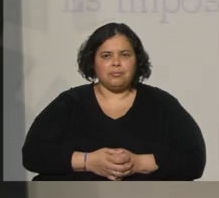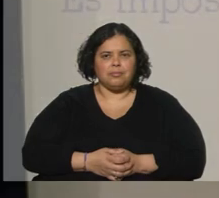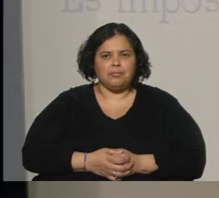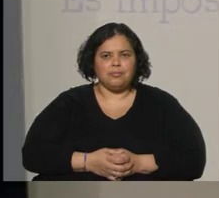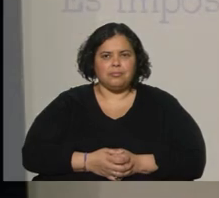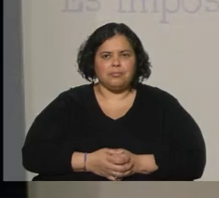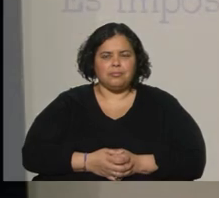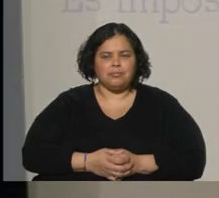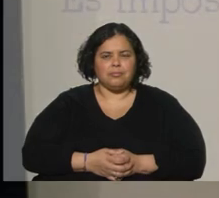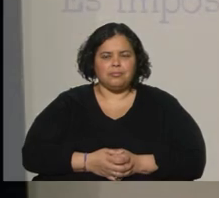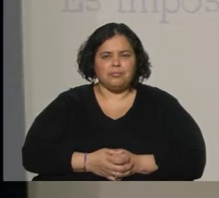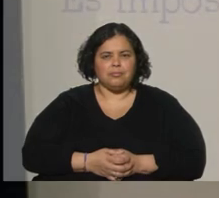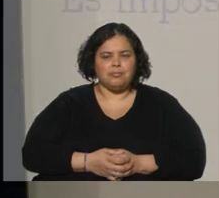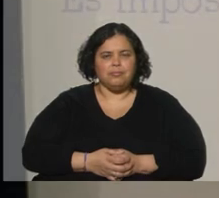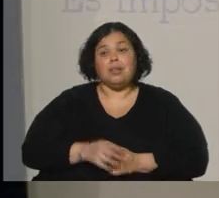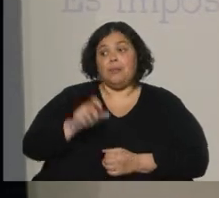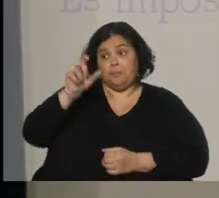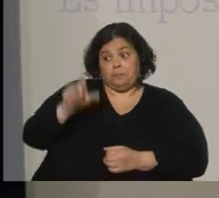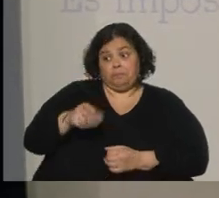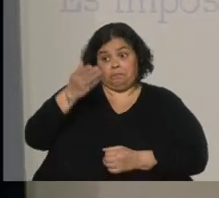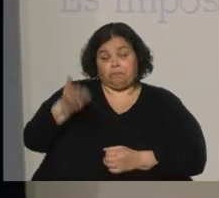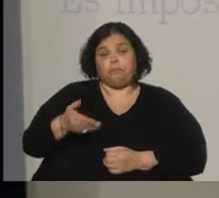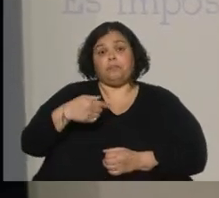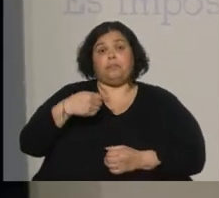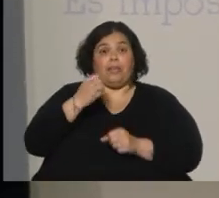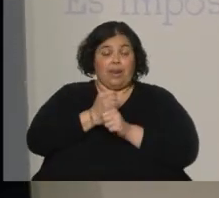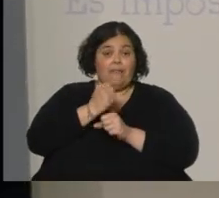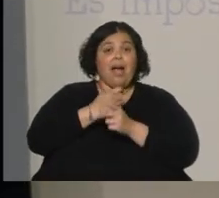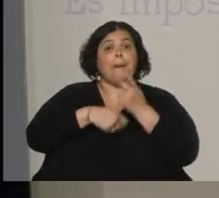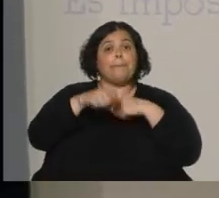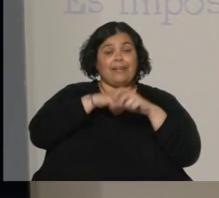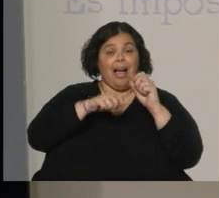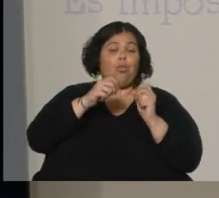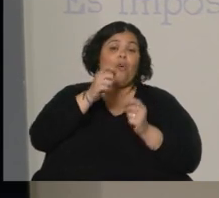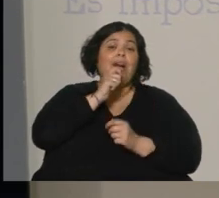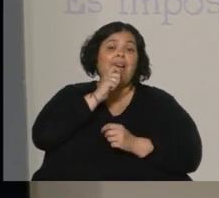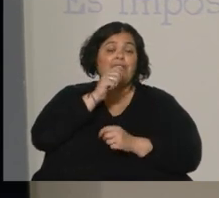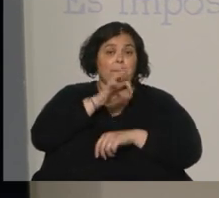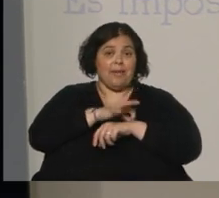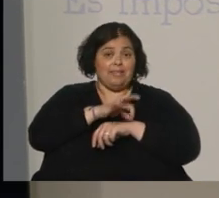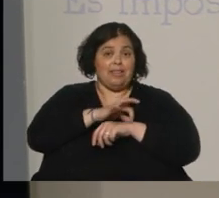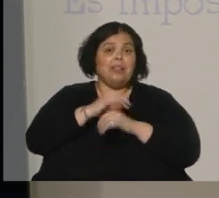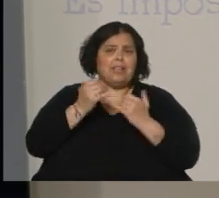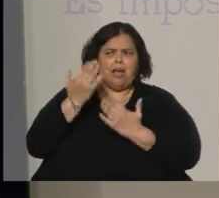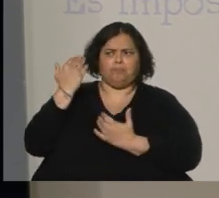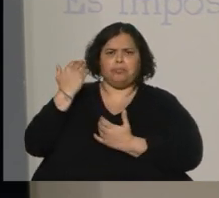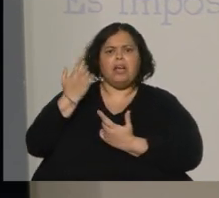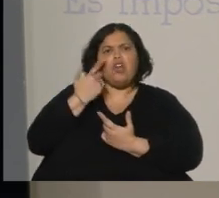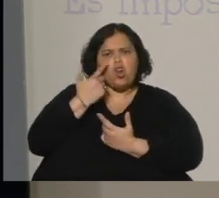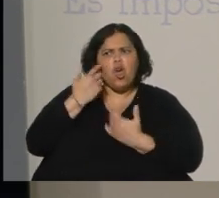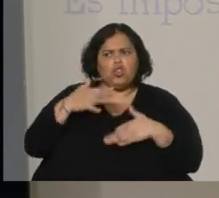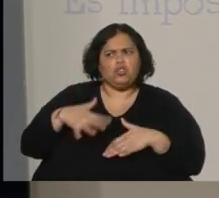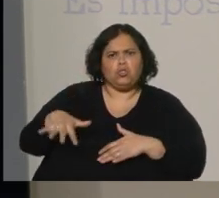Ahí teníamos la palabra de alguien que trabaja en el mercado del cannabis medicinal desde hace un tiempo, conoce muy bien el